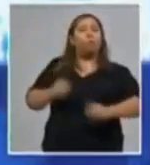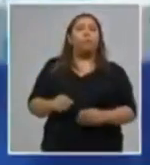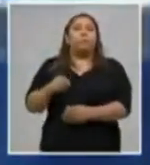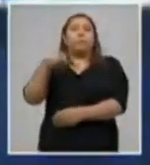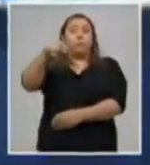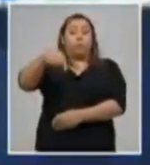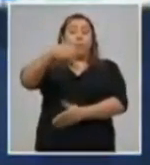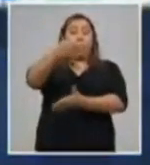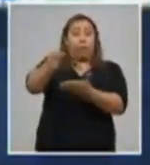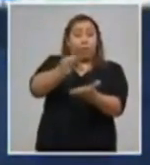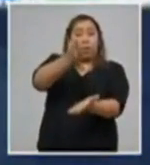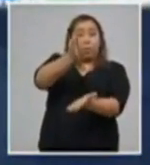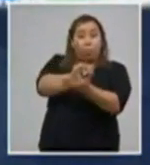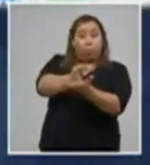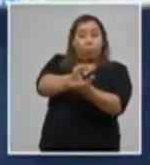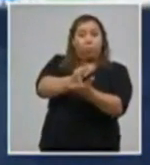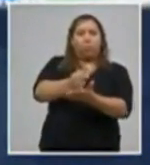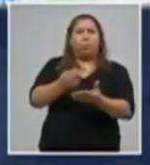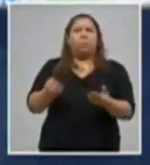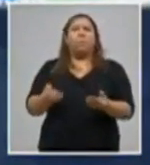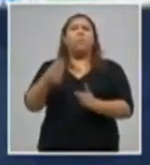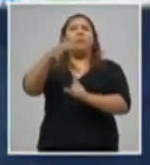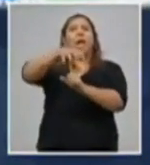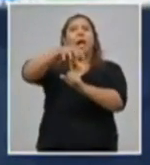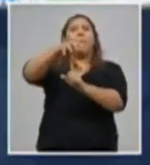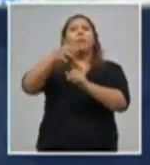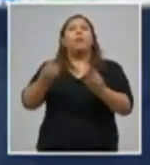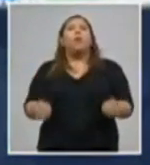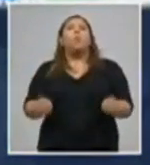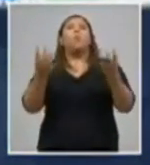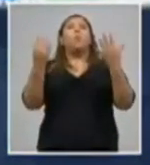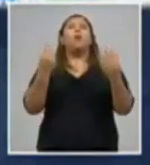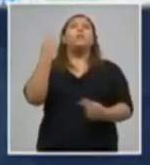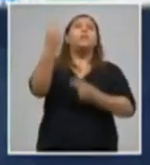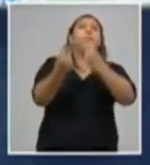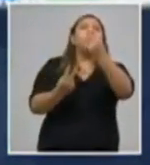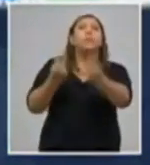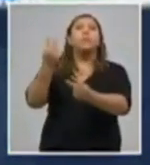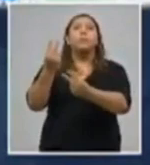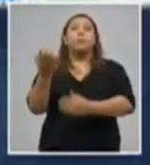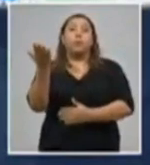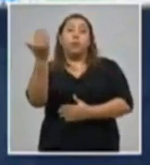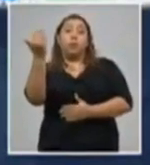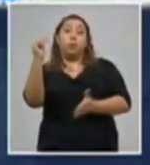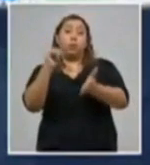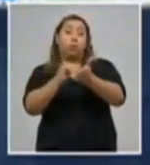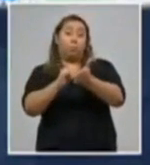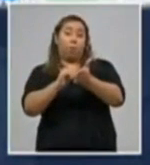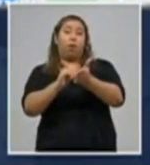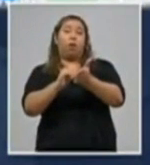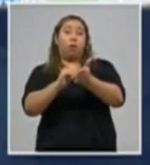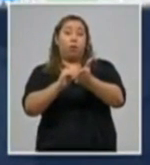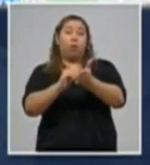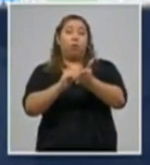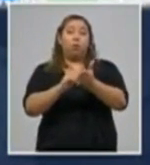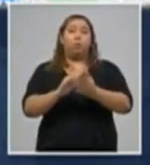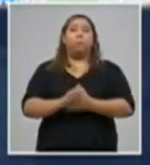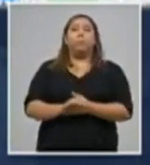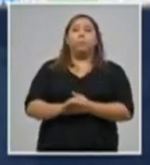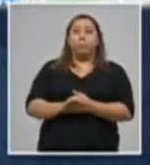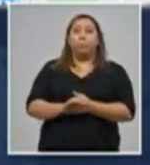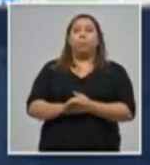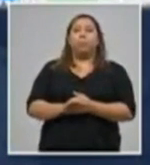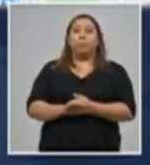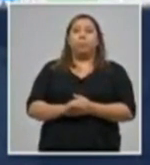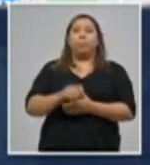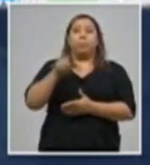capital hasta el día de hoy más de 15 mil visitas en barrios y colonias. Como le hemos dicho, estas brigadas